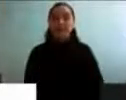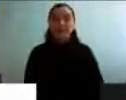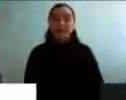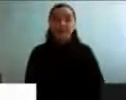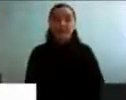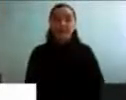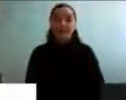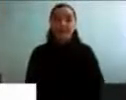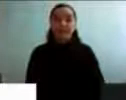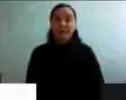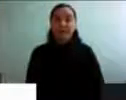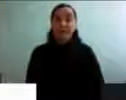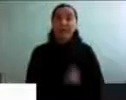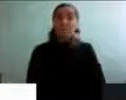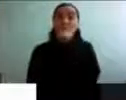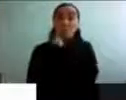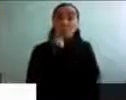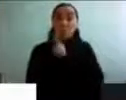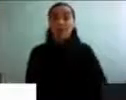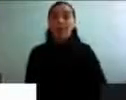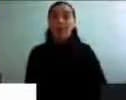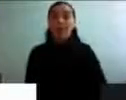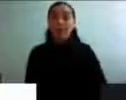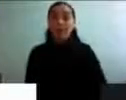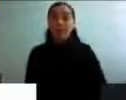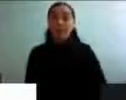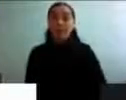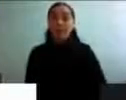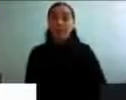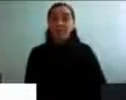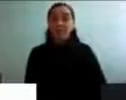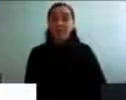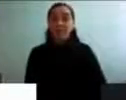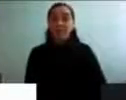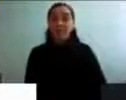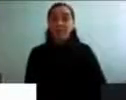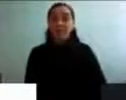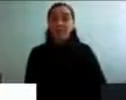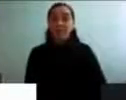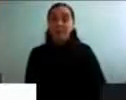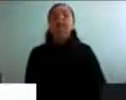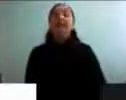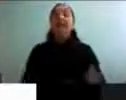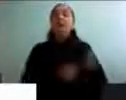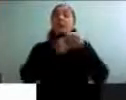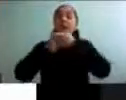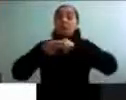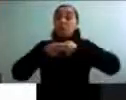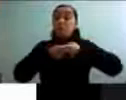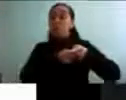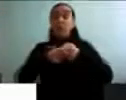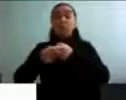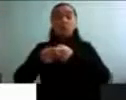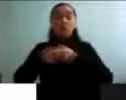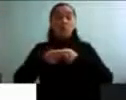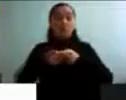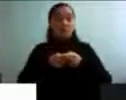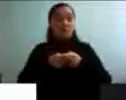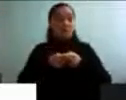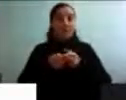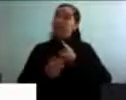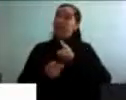Y por último, también sabemos que las sociedades juegan un rol